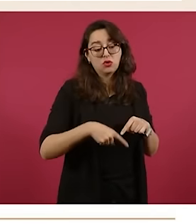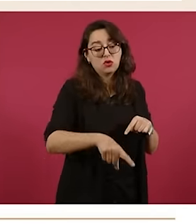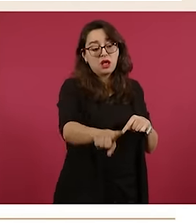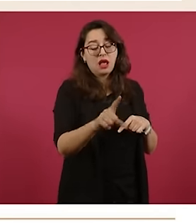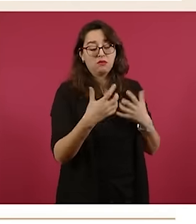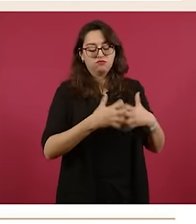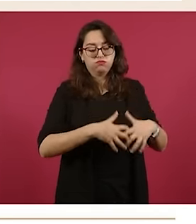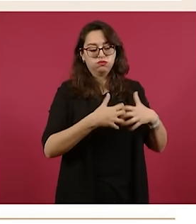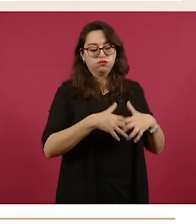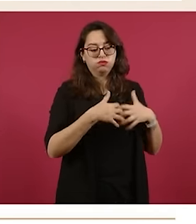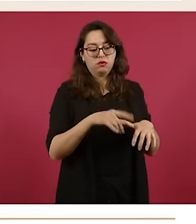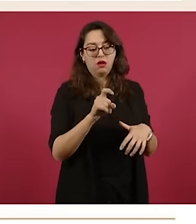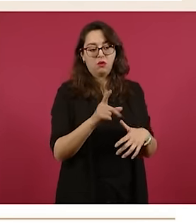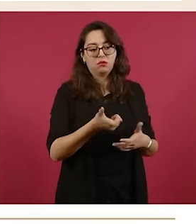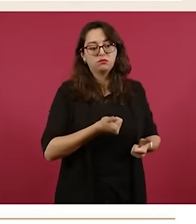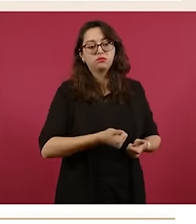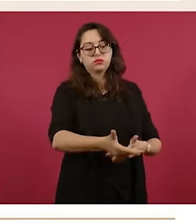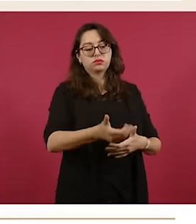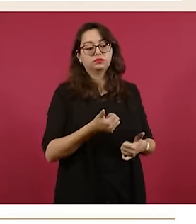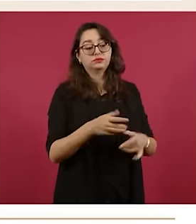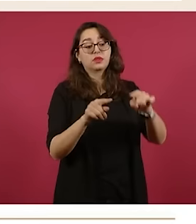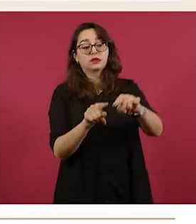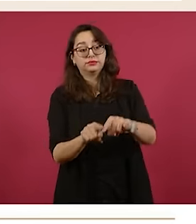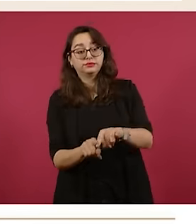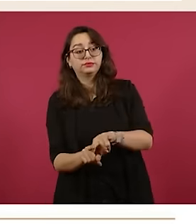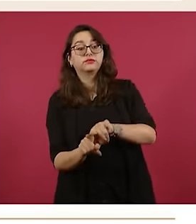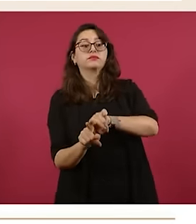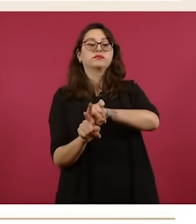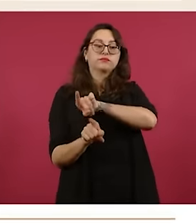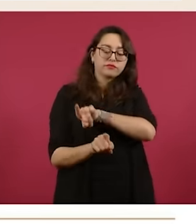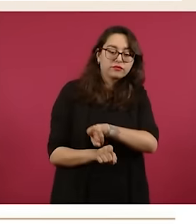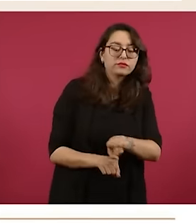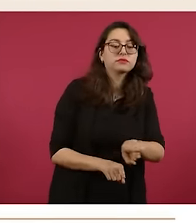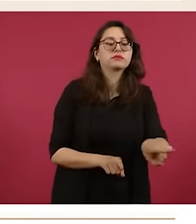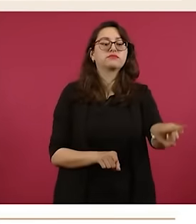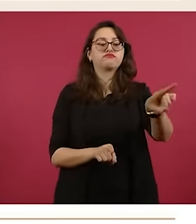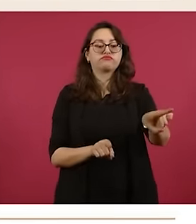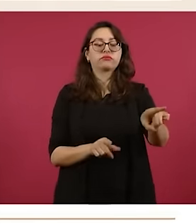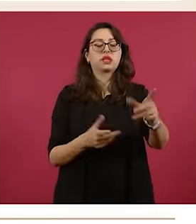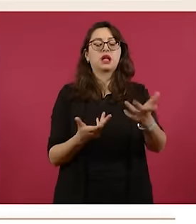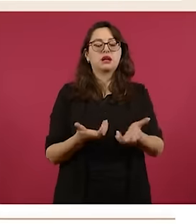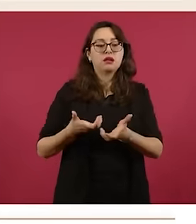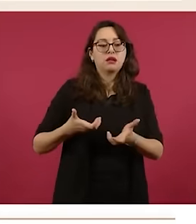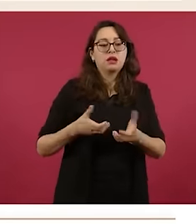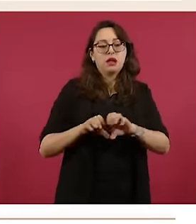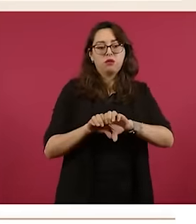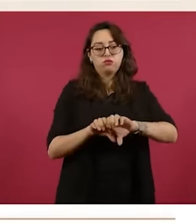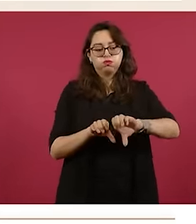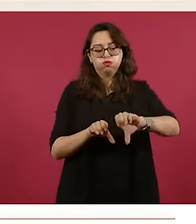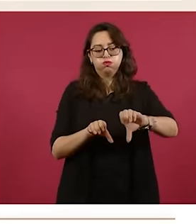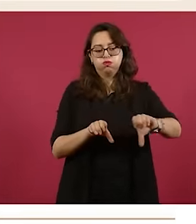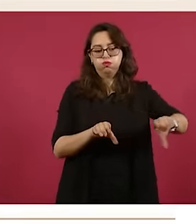por segundo. El otro componente es el acueducto El Salto, la red Calderón. Ya con este